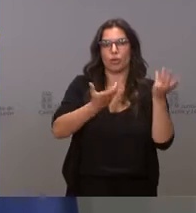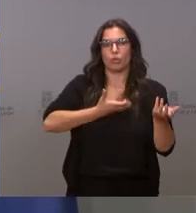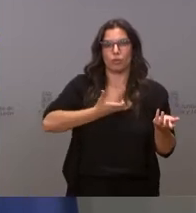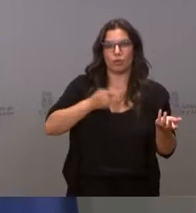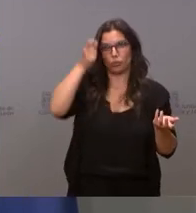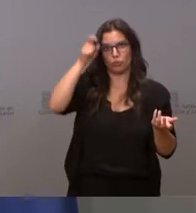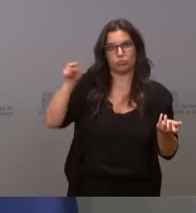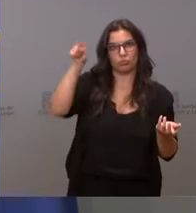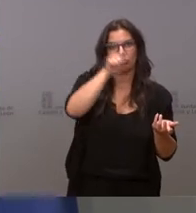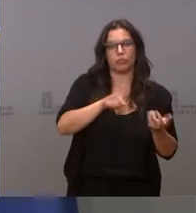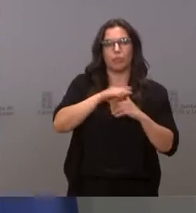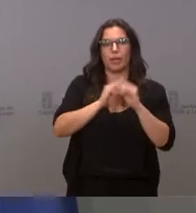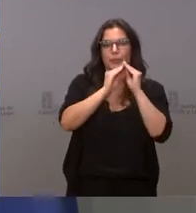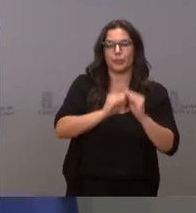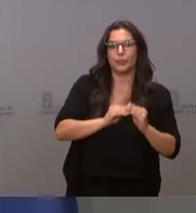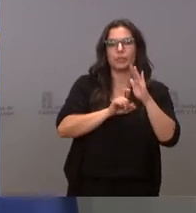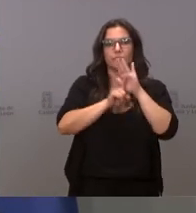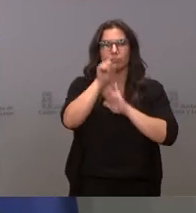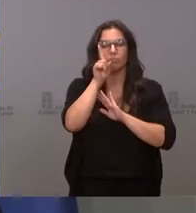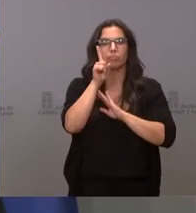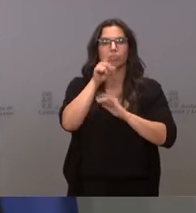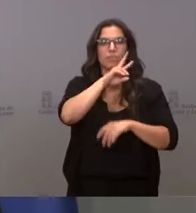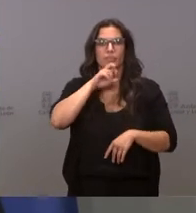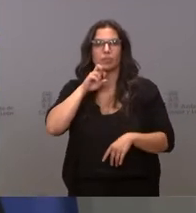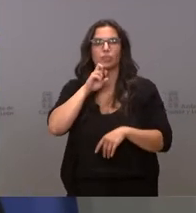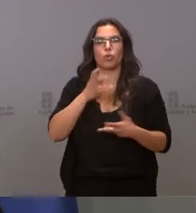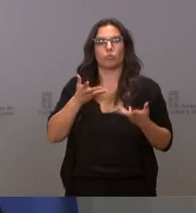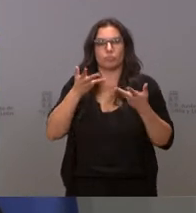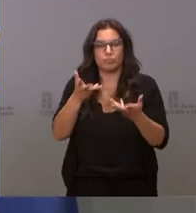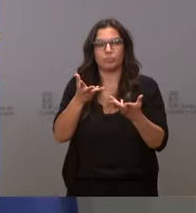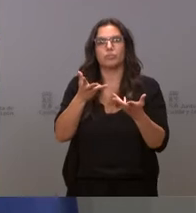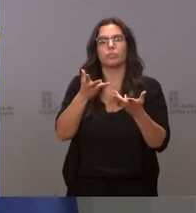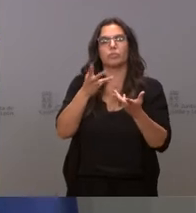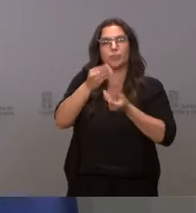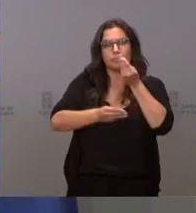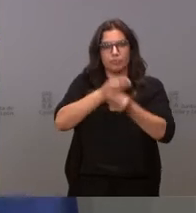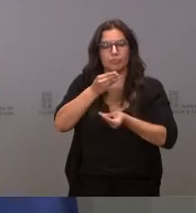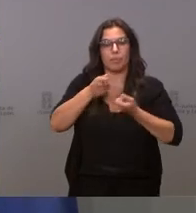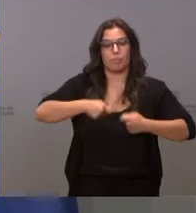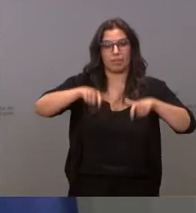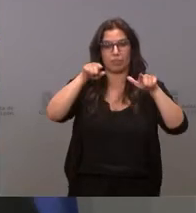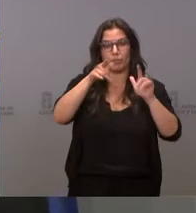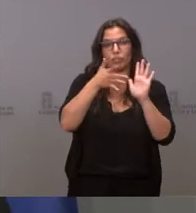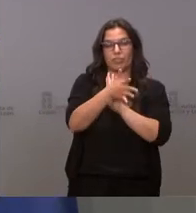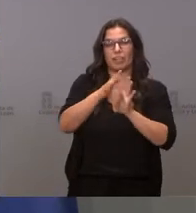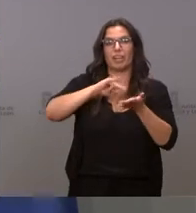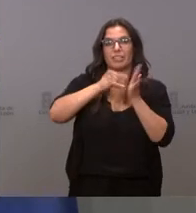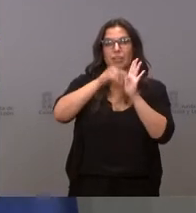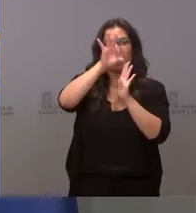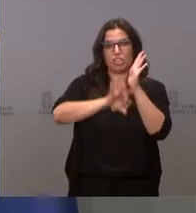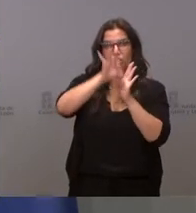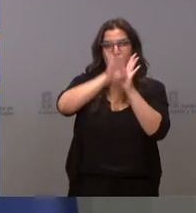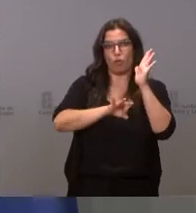Se trata del desarrollo, mantenimiento, soporte y operación de esta plataforma, que consiste en un sistema de software en la nube